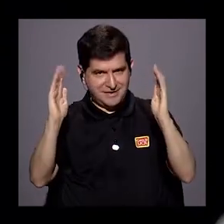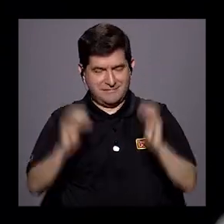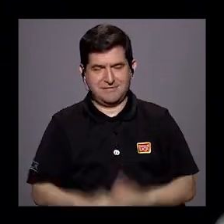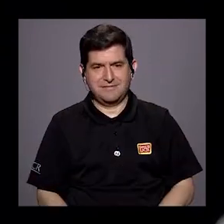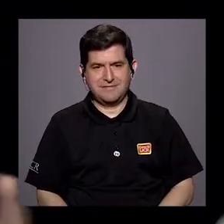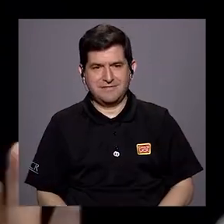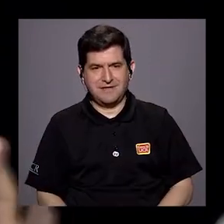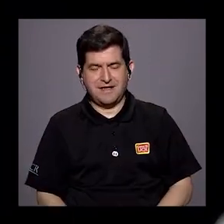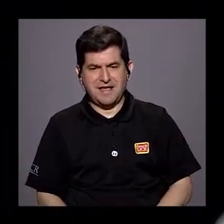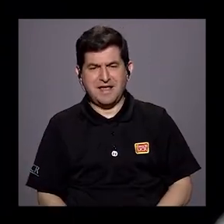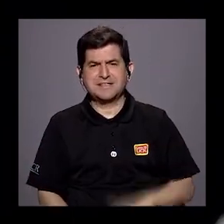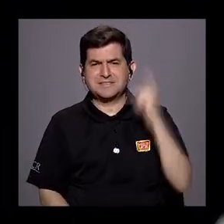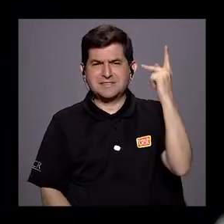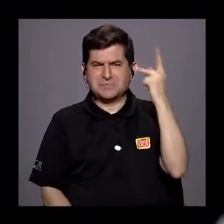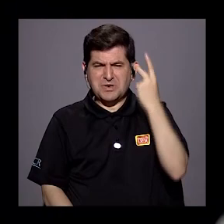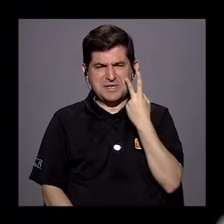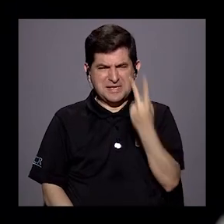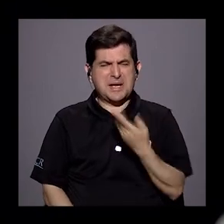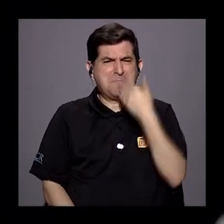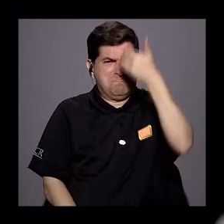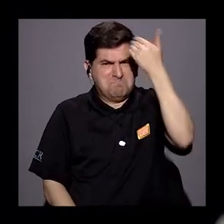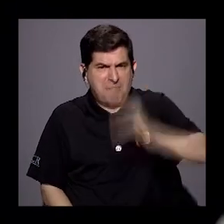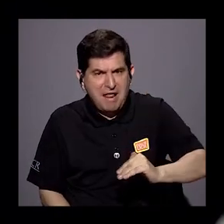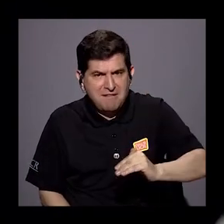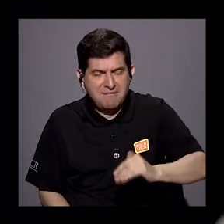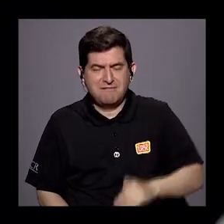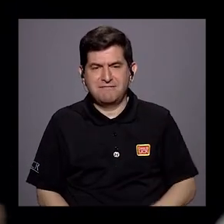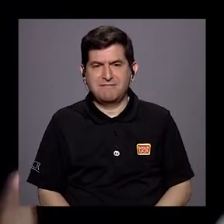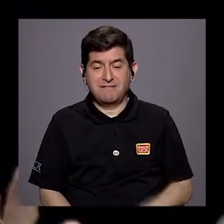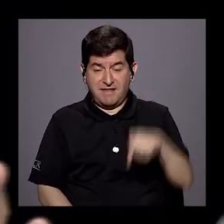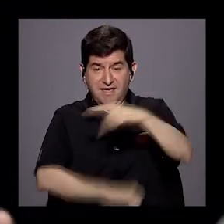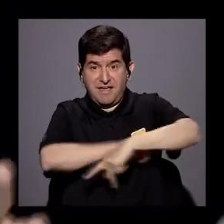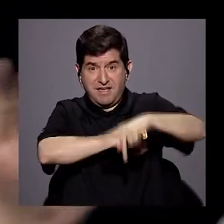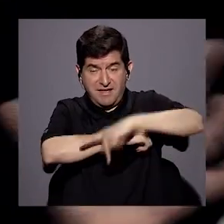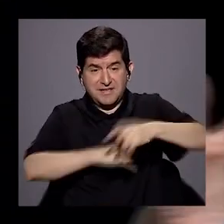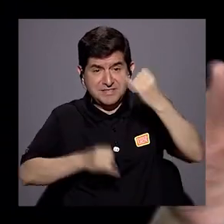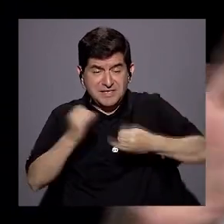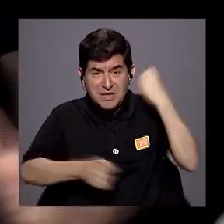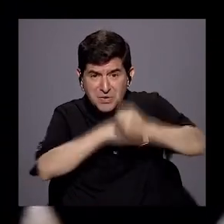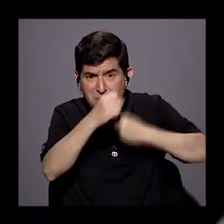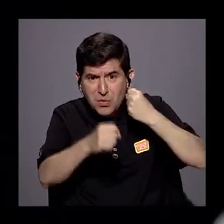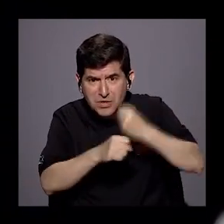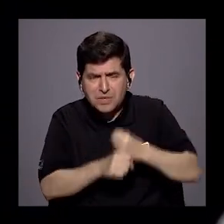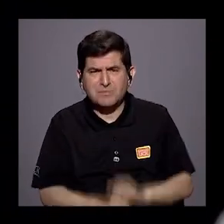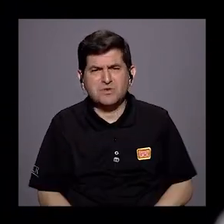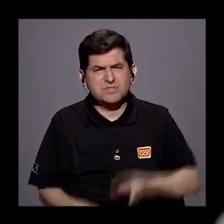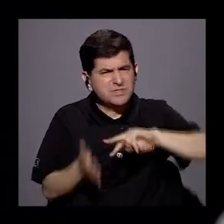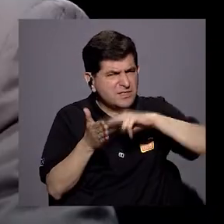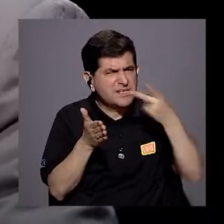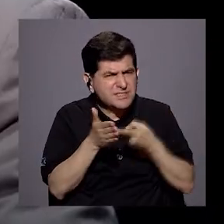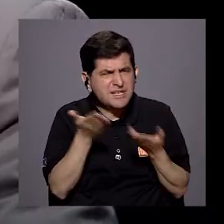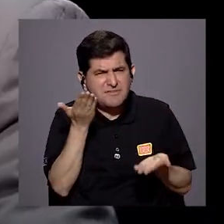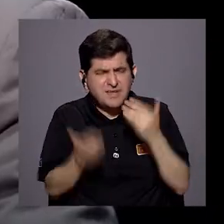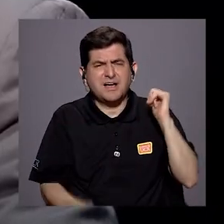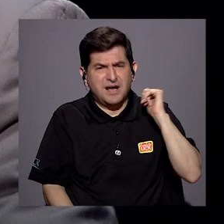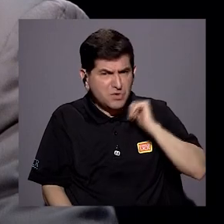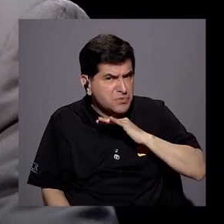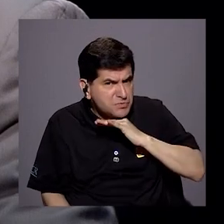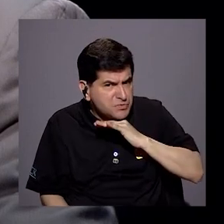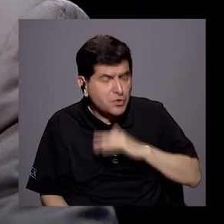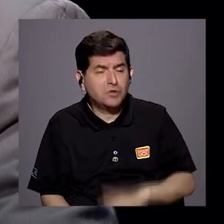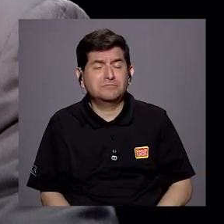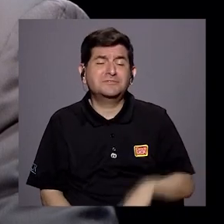La satanización de la política. En este país, en los últimos años... Sinónimo de corrupción, en algún momento. Bueno,